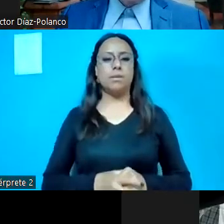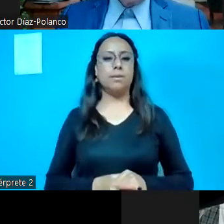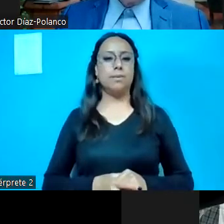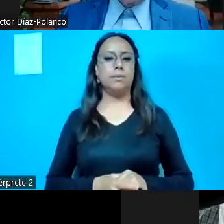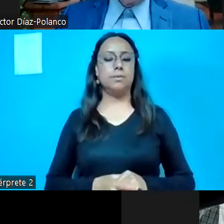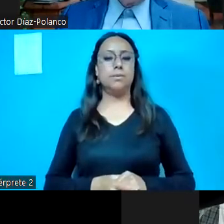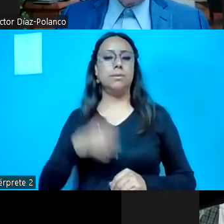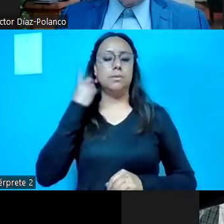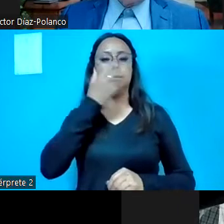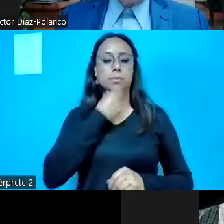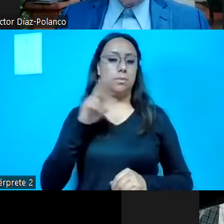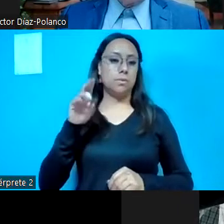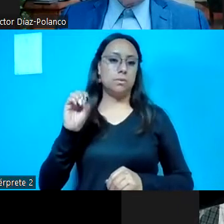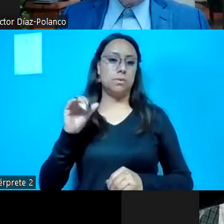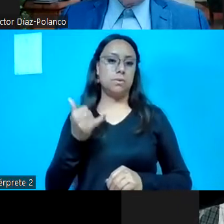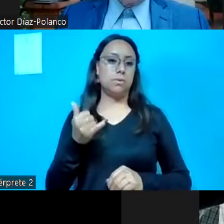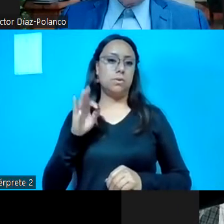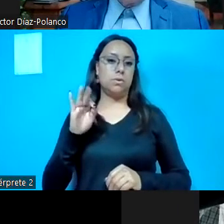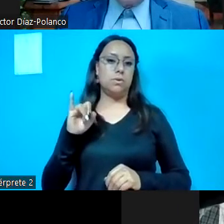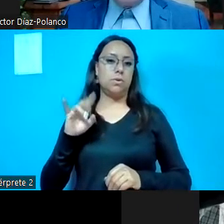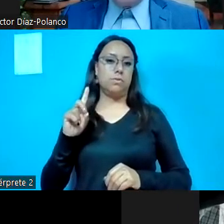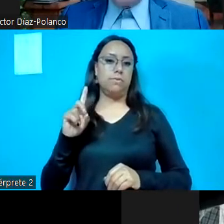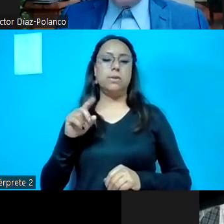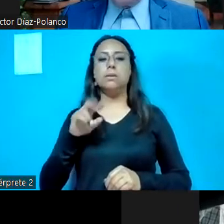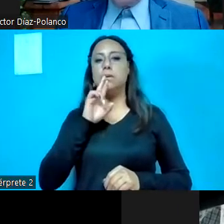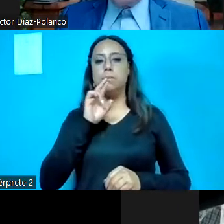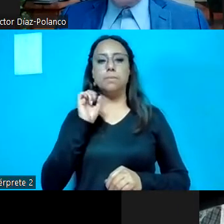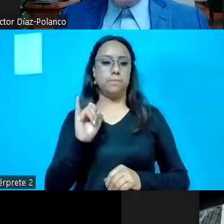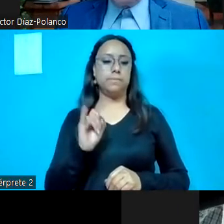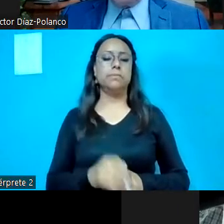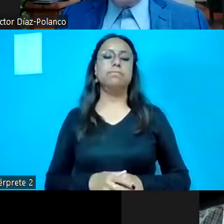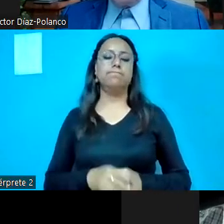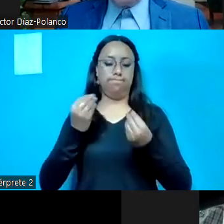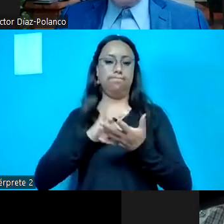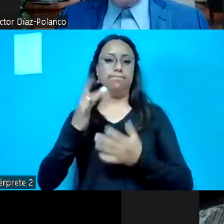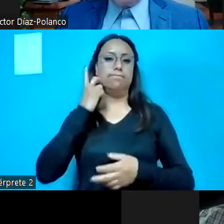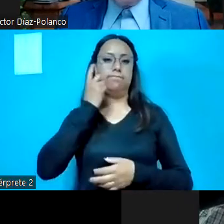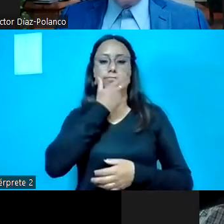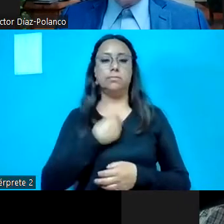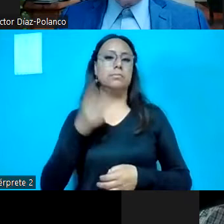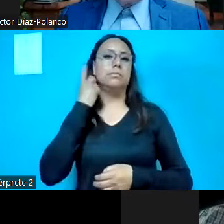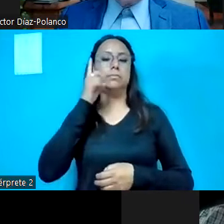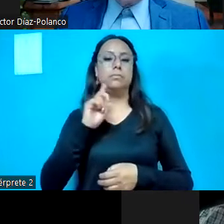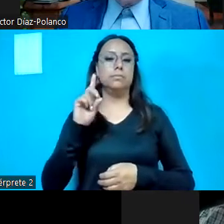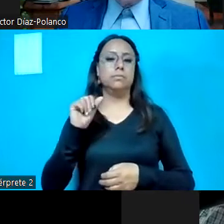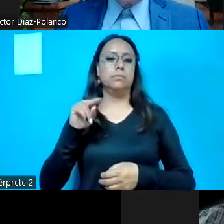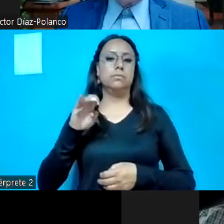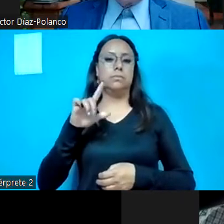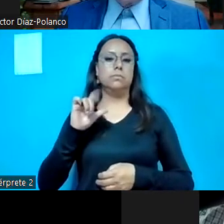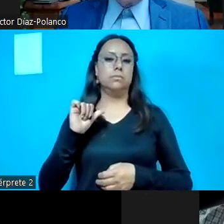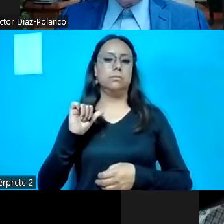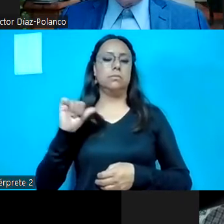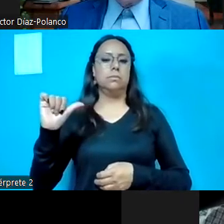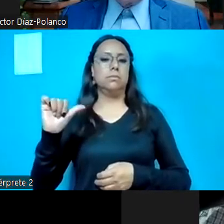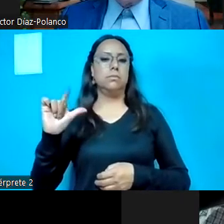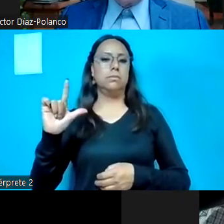Diputado Roy Fittores González. A favor. Muchas gracias, diputado. Diputada Daniela Gisela Álvarez